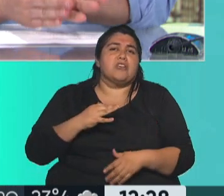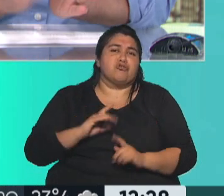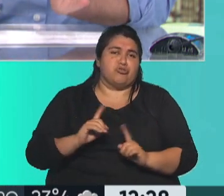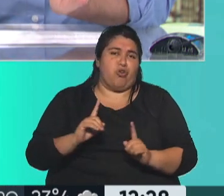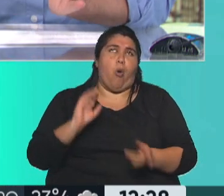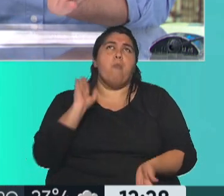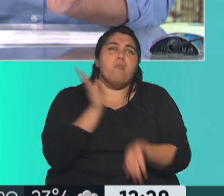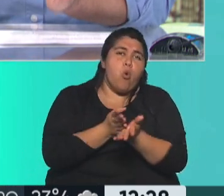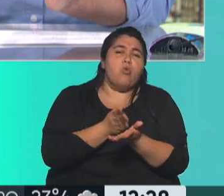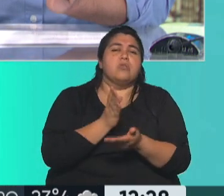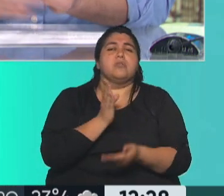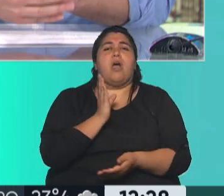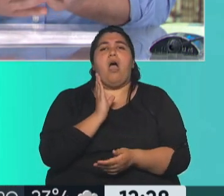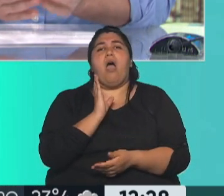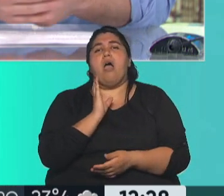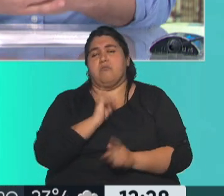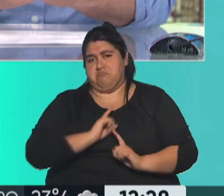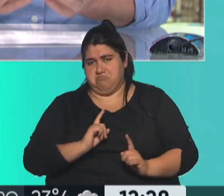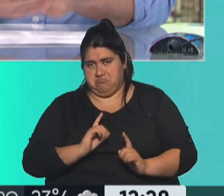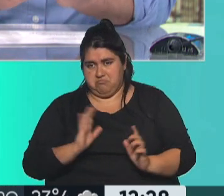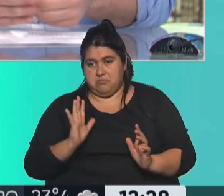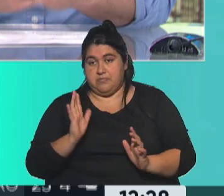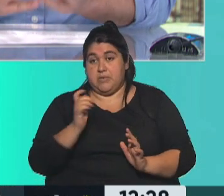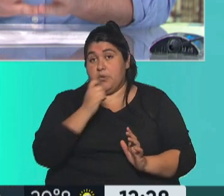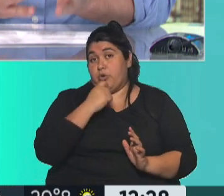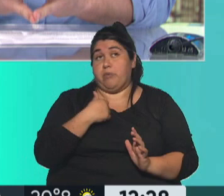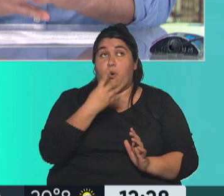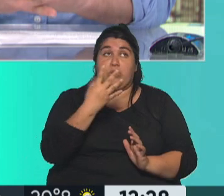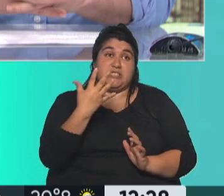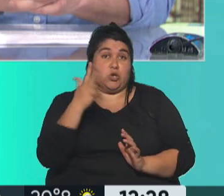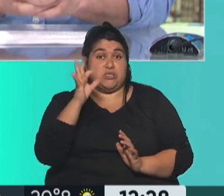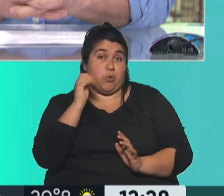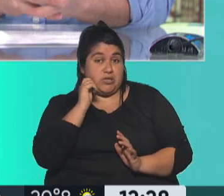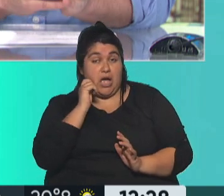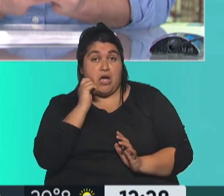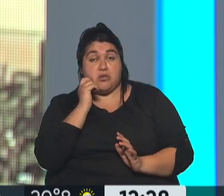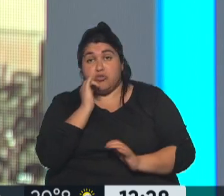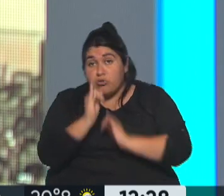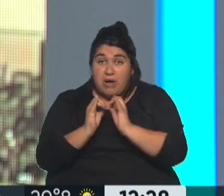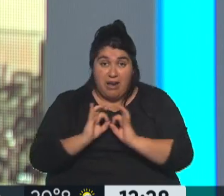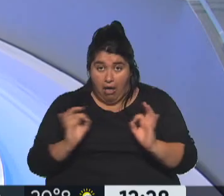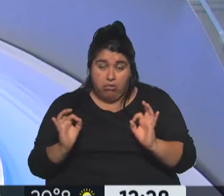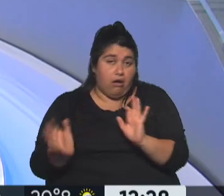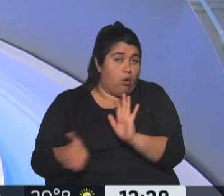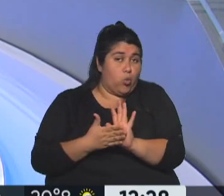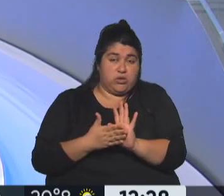alguna multa o alguna sanción, como si tenés, si vos tenés 45 o 50 años y no justificaste tu voto. Gracias, Marcos. Gracias. Gracias.